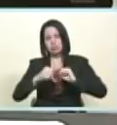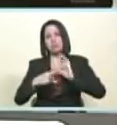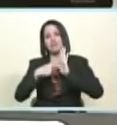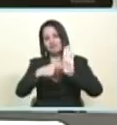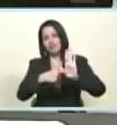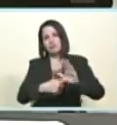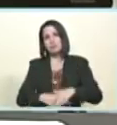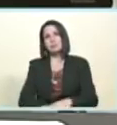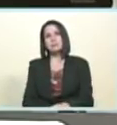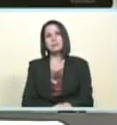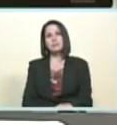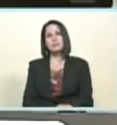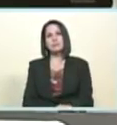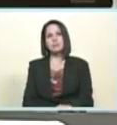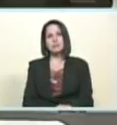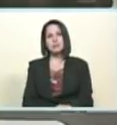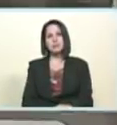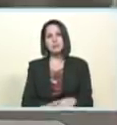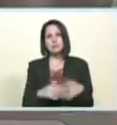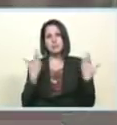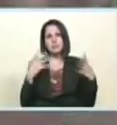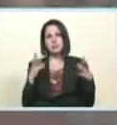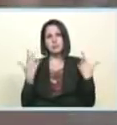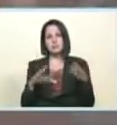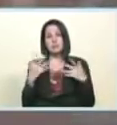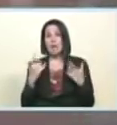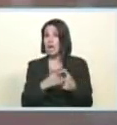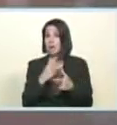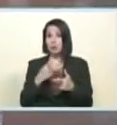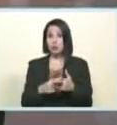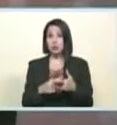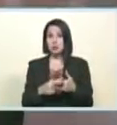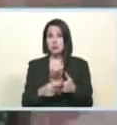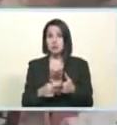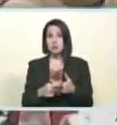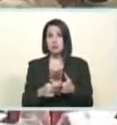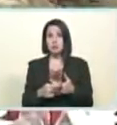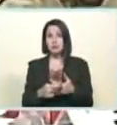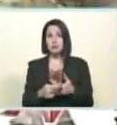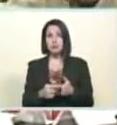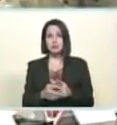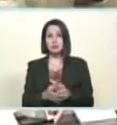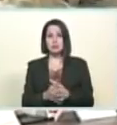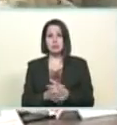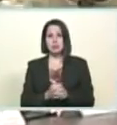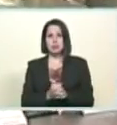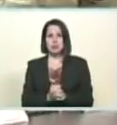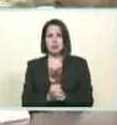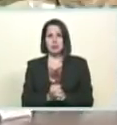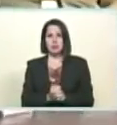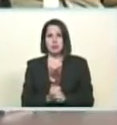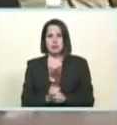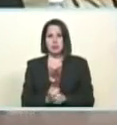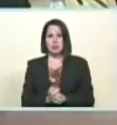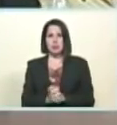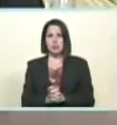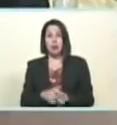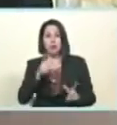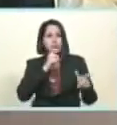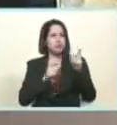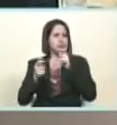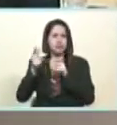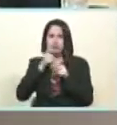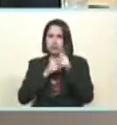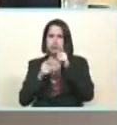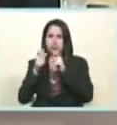ataques de veneno le hubiera dicho bueno entrégame todo esto y te queda el doble de pago él tenía ahí unos 50